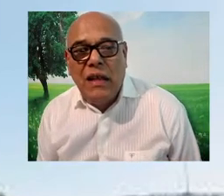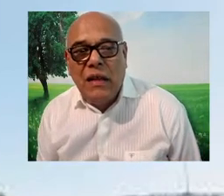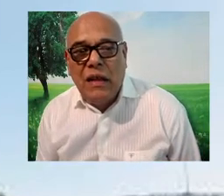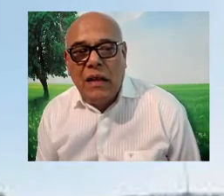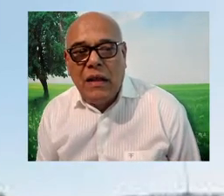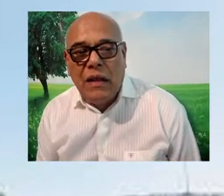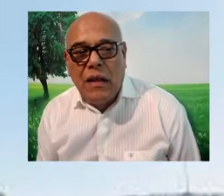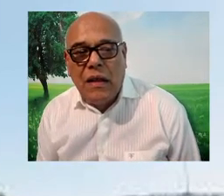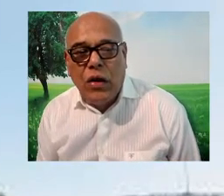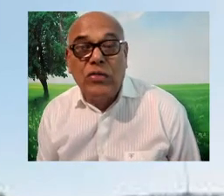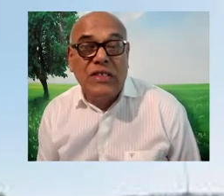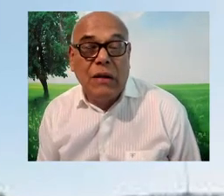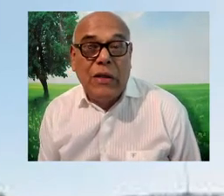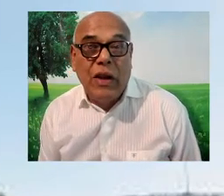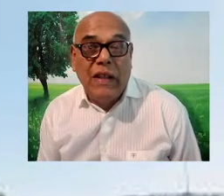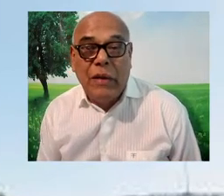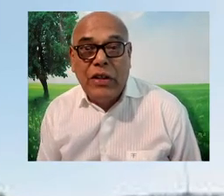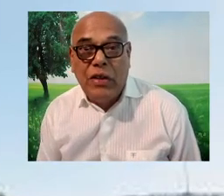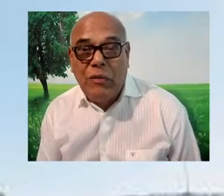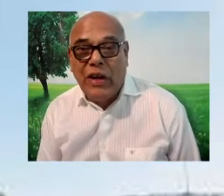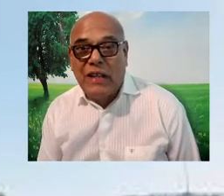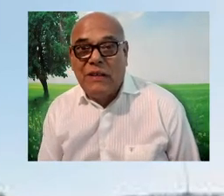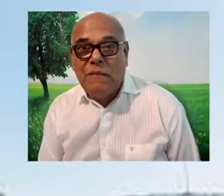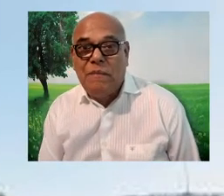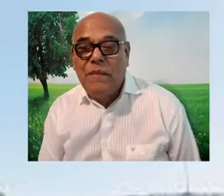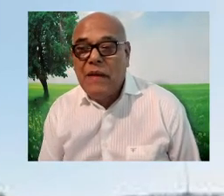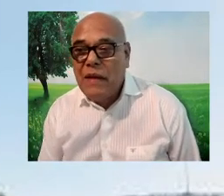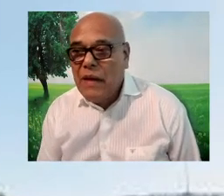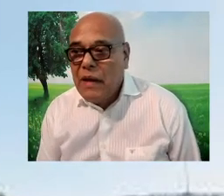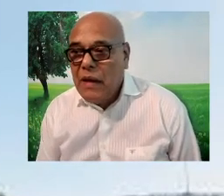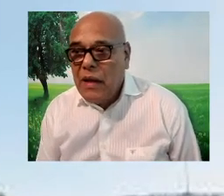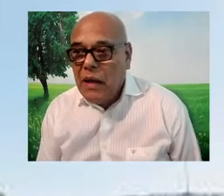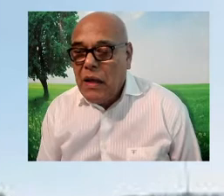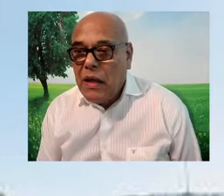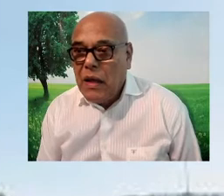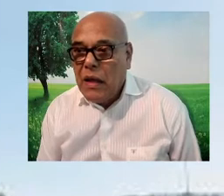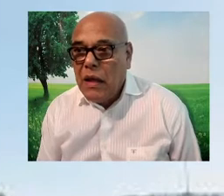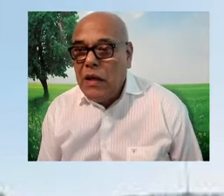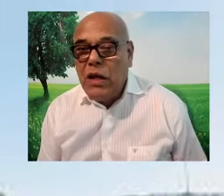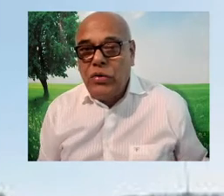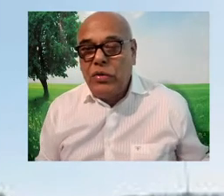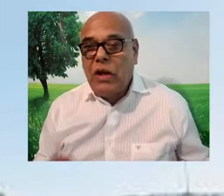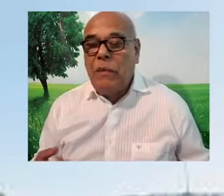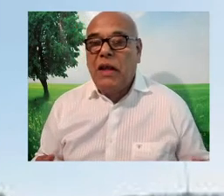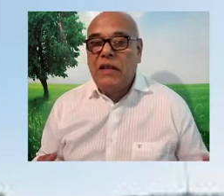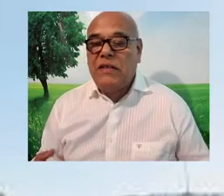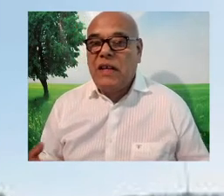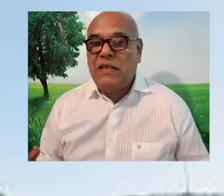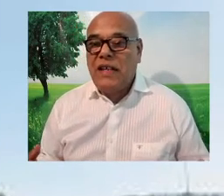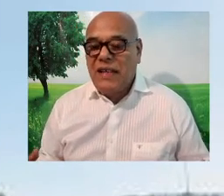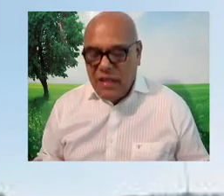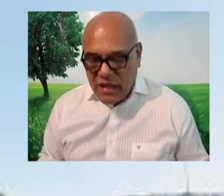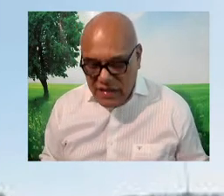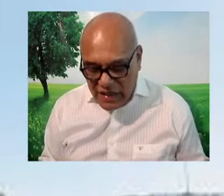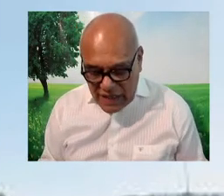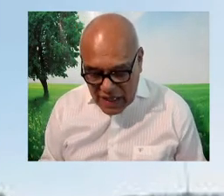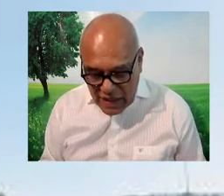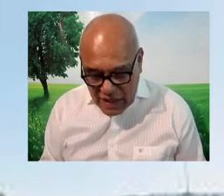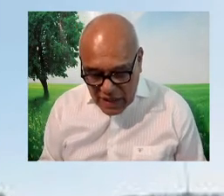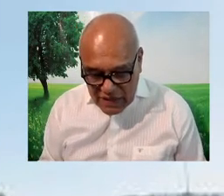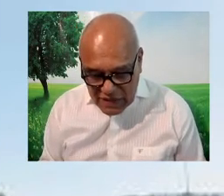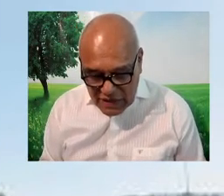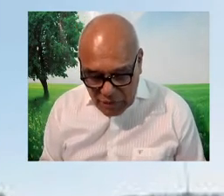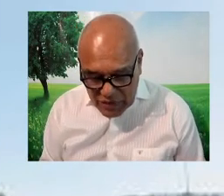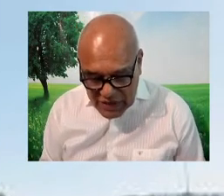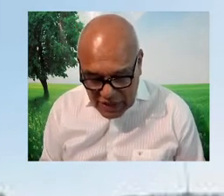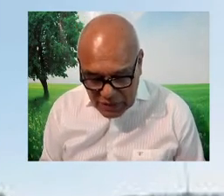conservadora del partido demócrata. Y esto también se está